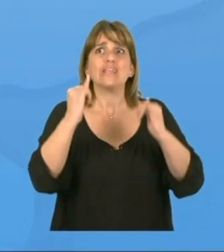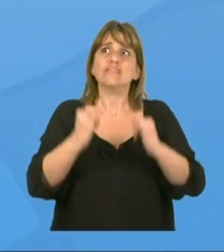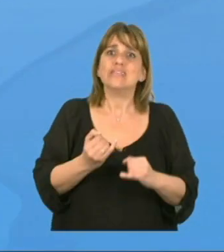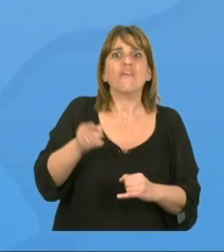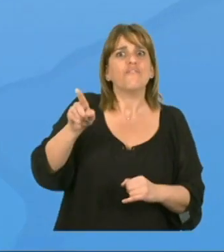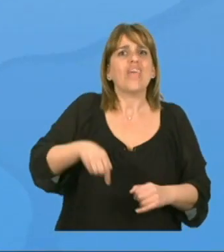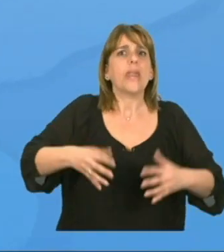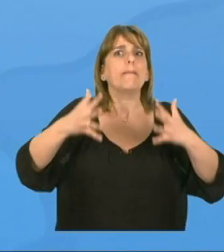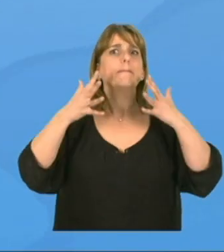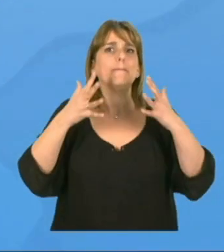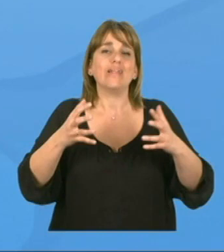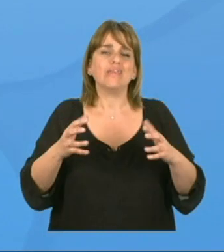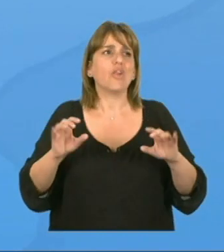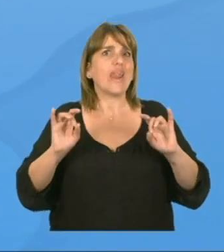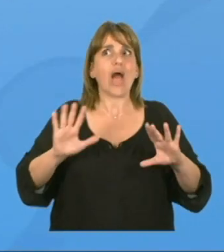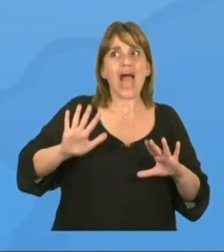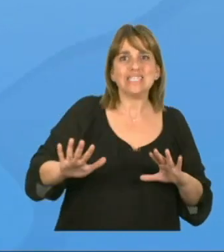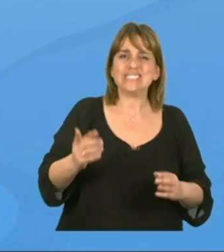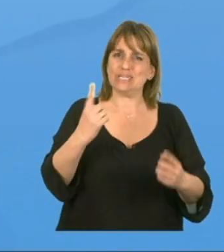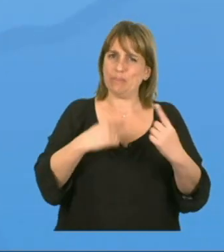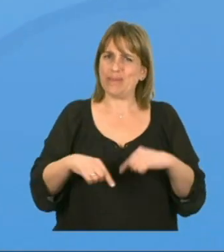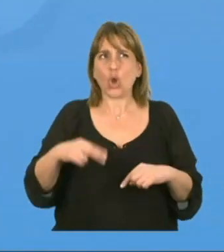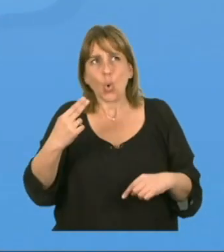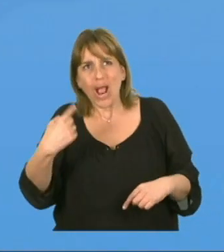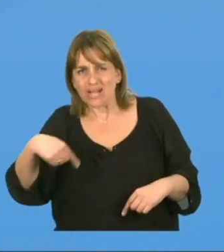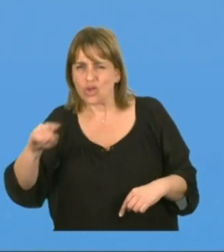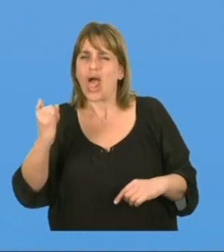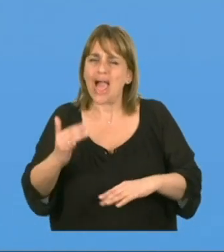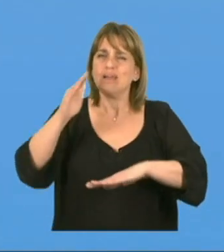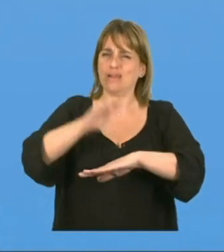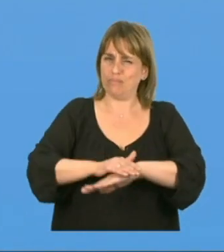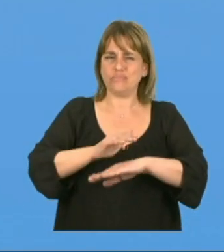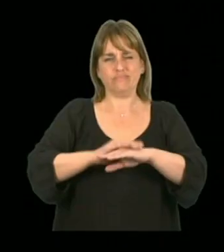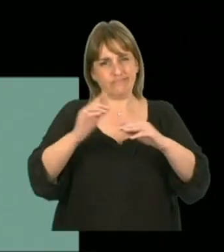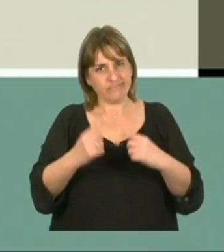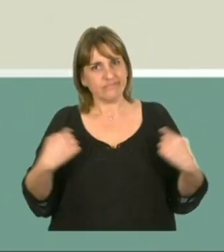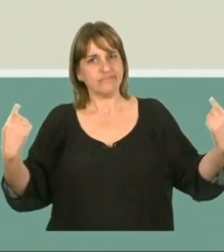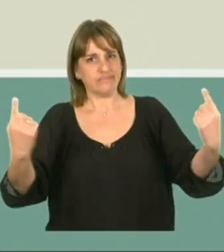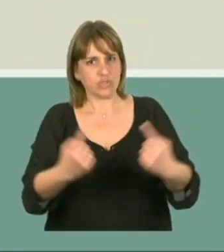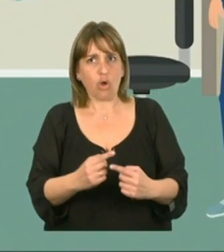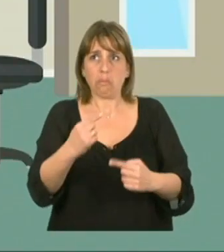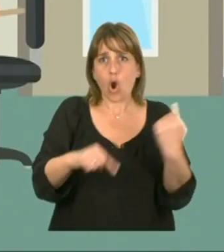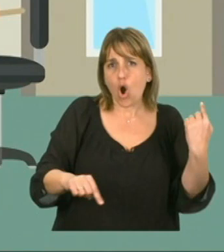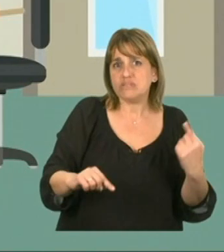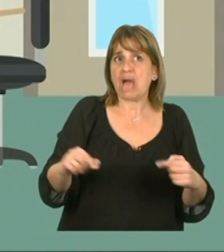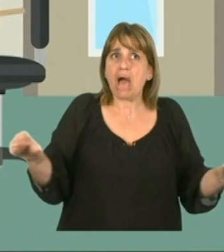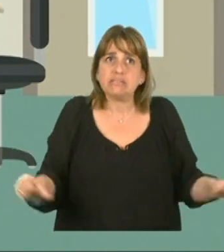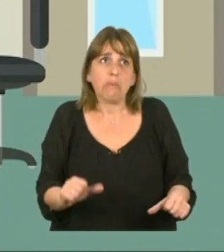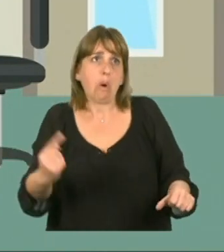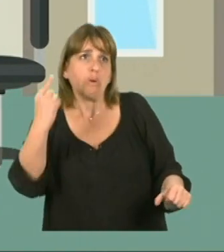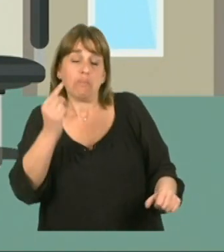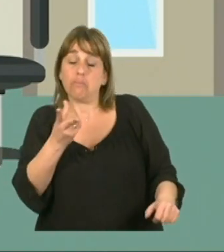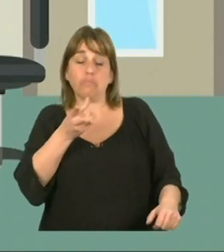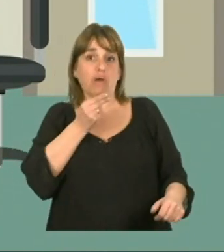de la peligrosidad sea natural, los desastres nunca son naturales. Porque siempre son producto de acciones conscientes o inconscientes de actores